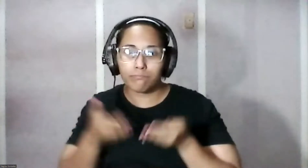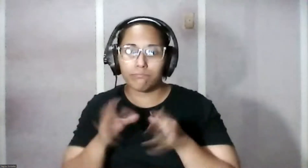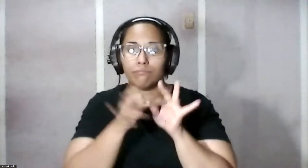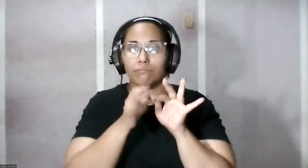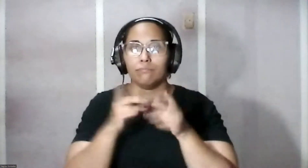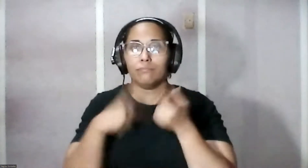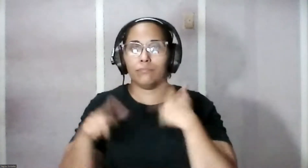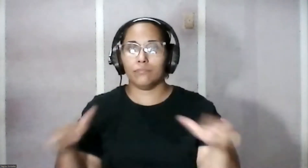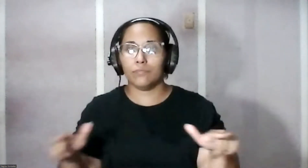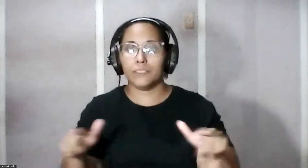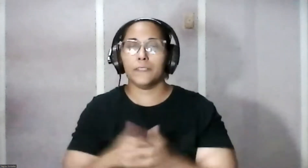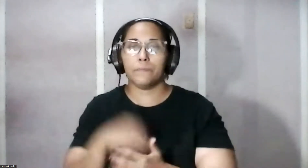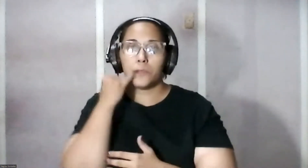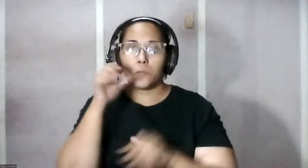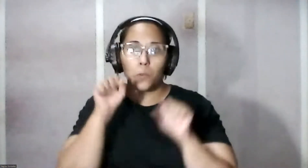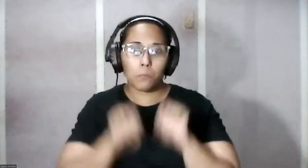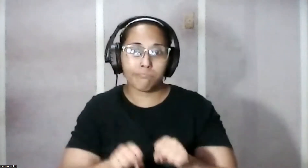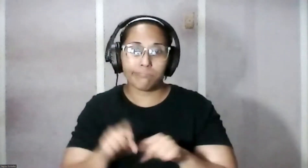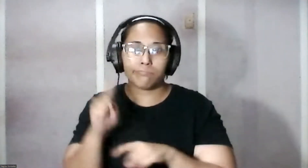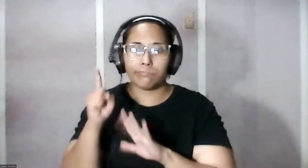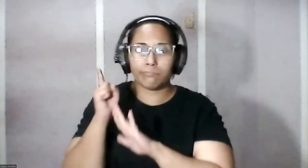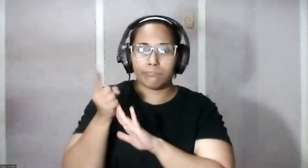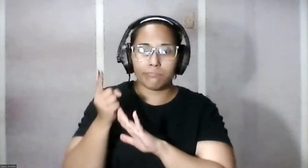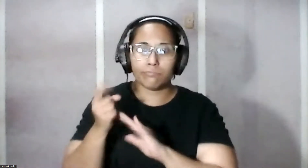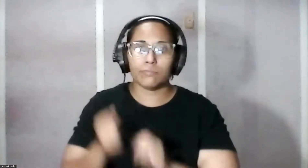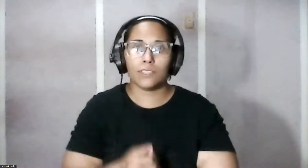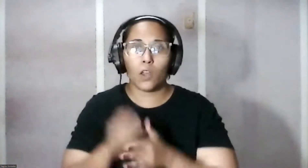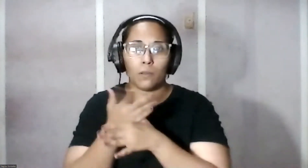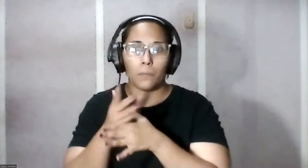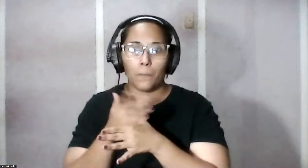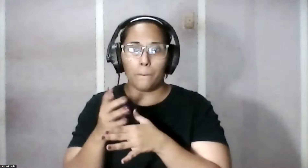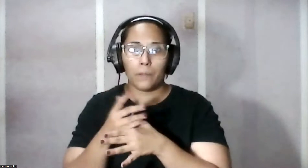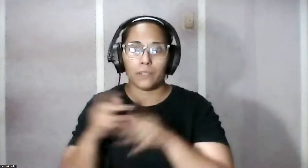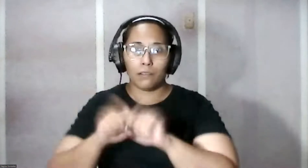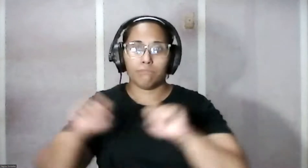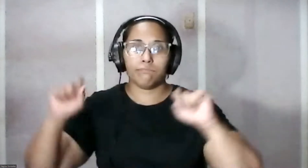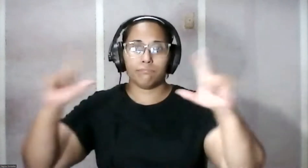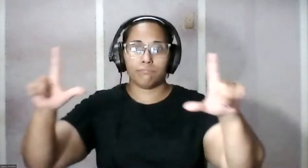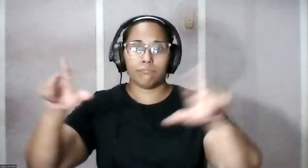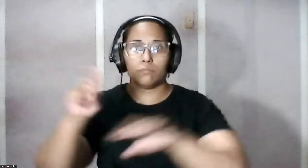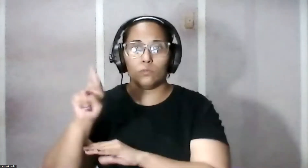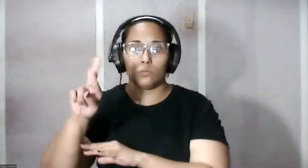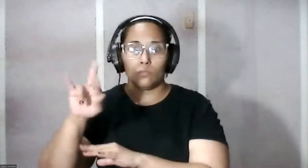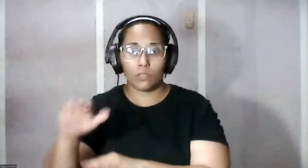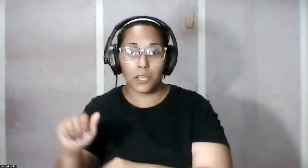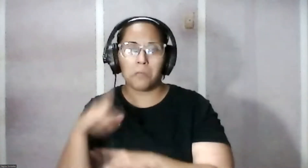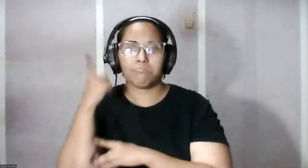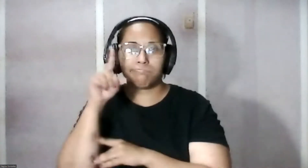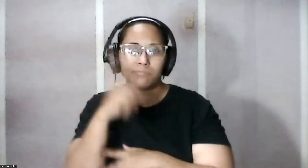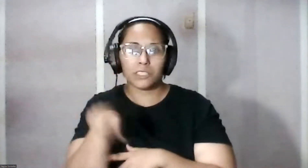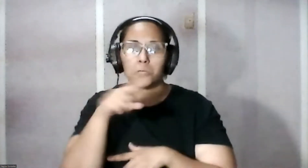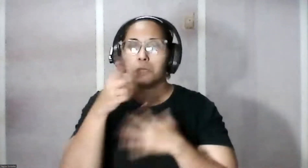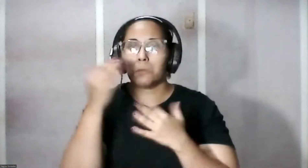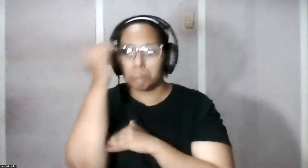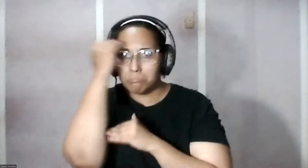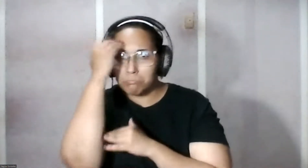si puedes quitar un minutito el compartir la pantalla Nuria para que te conozcan los que no te conocen